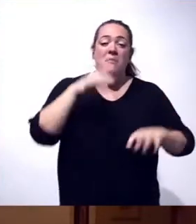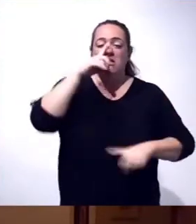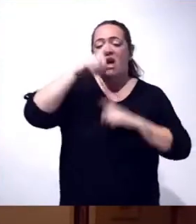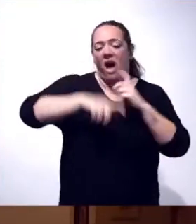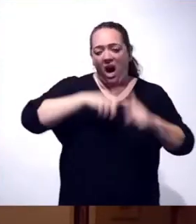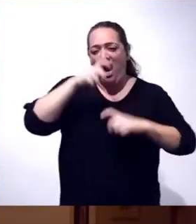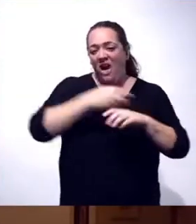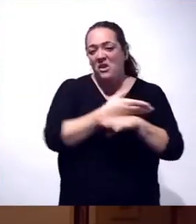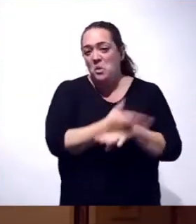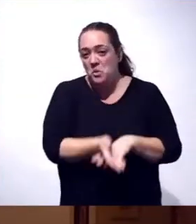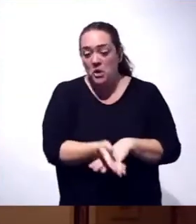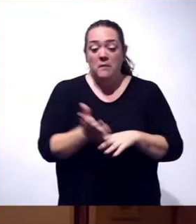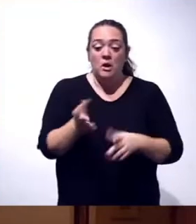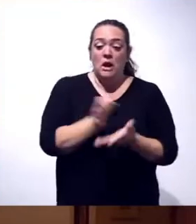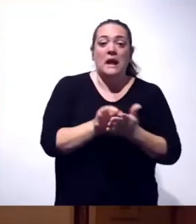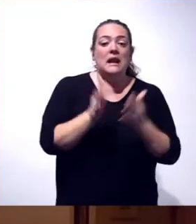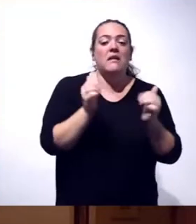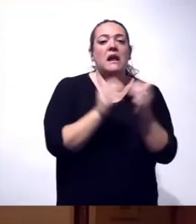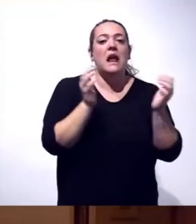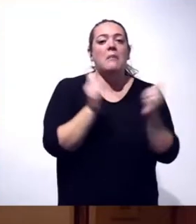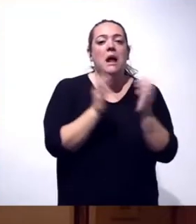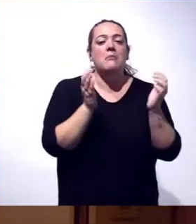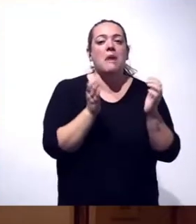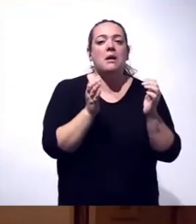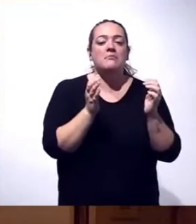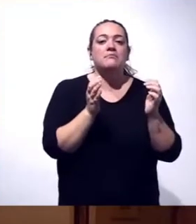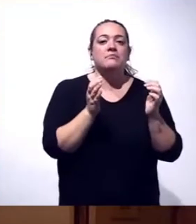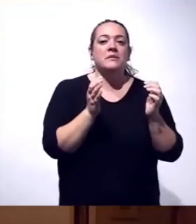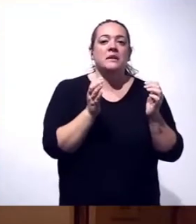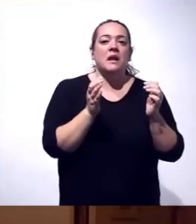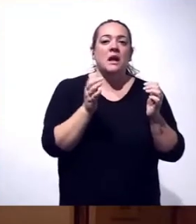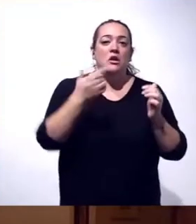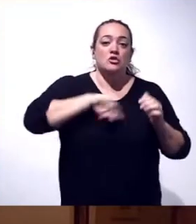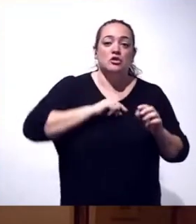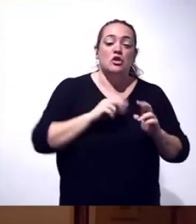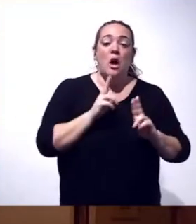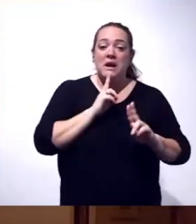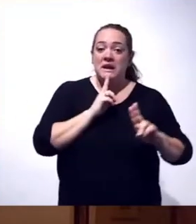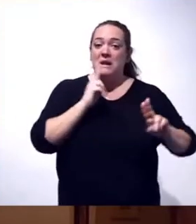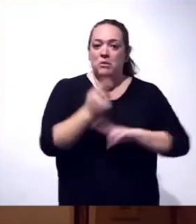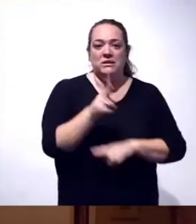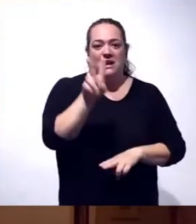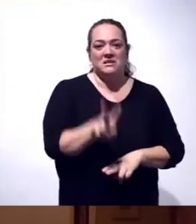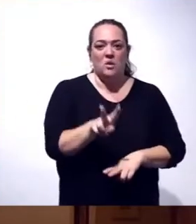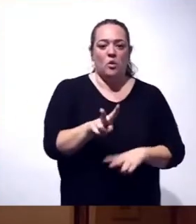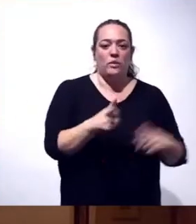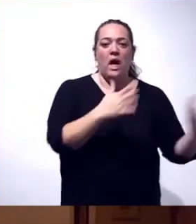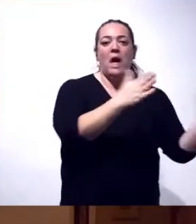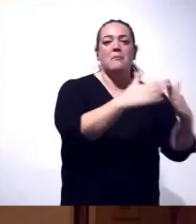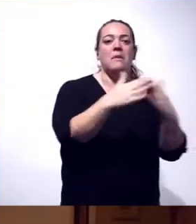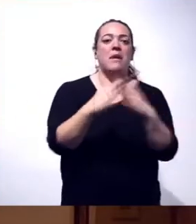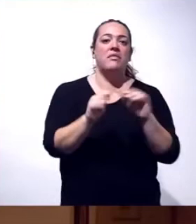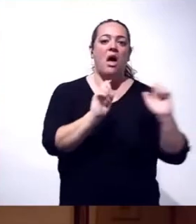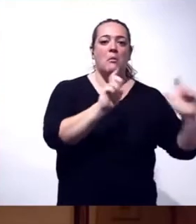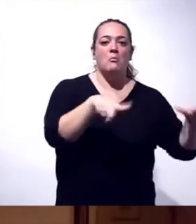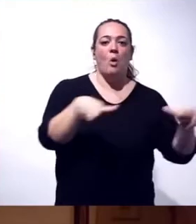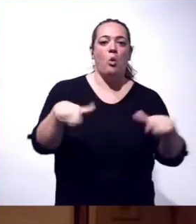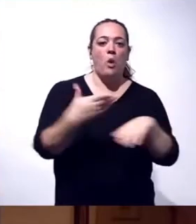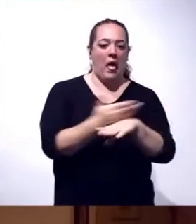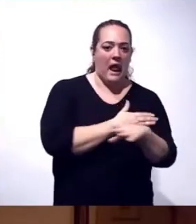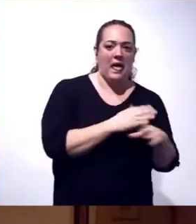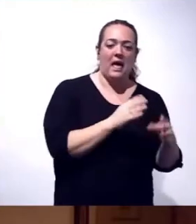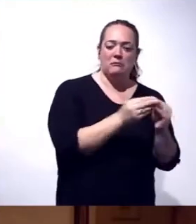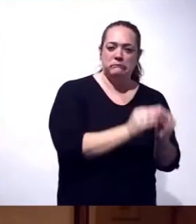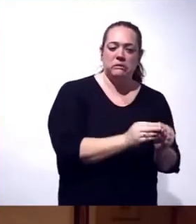viviendas, prácticamente la isla de La Palma, a que se suma una segunda respuesta habitacional provisional, que son estas viviendas modulares. Algunas son de